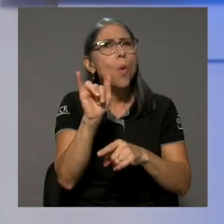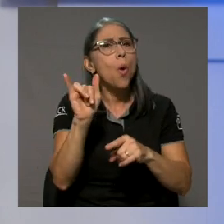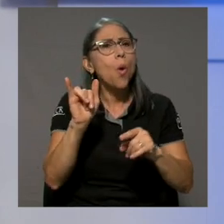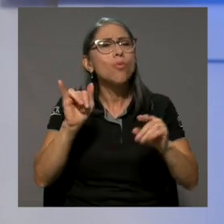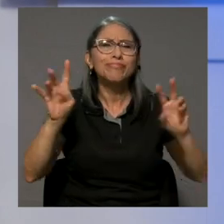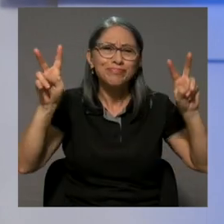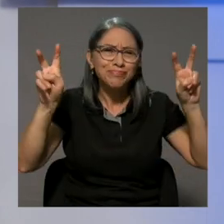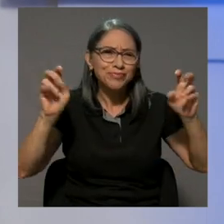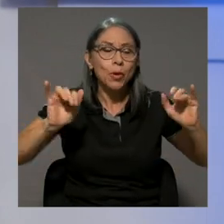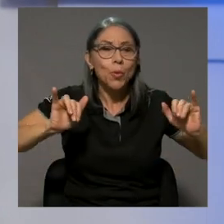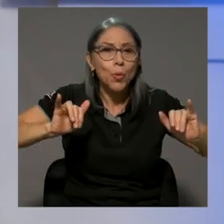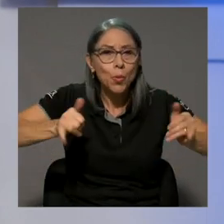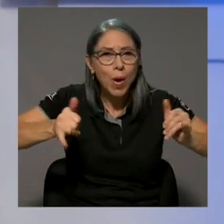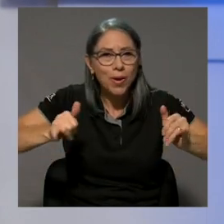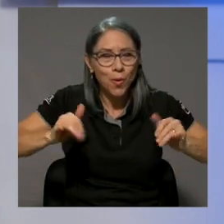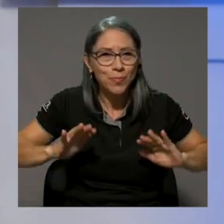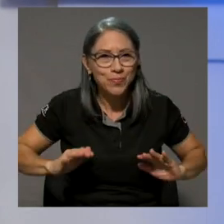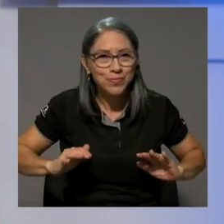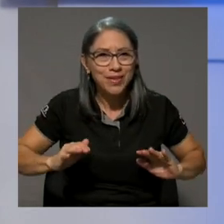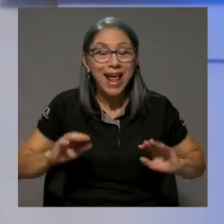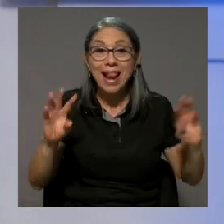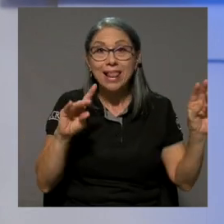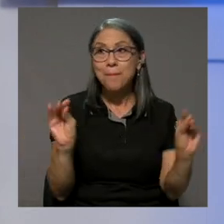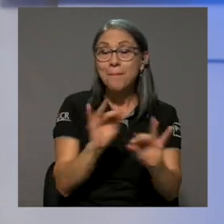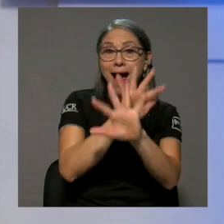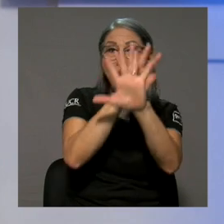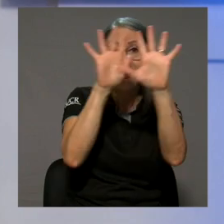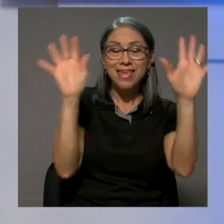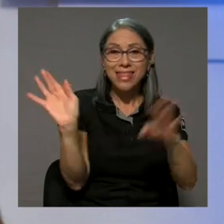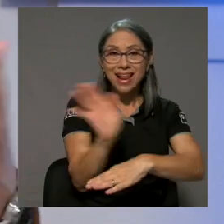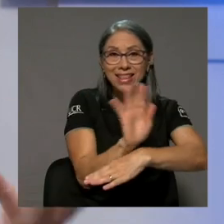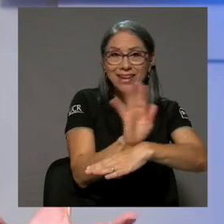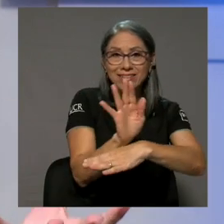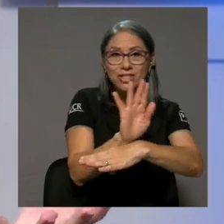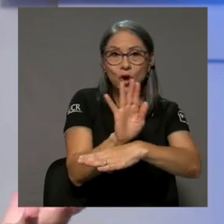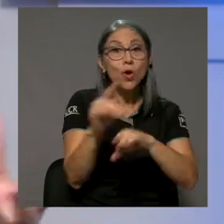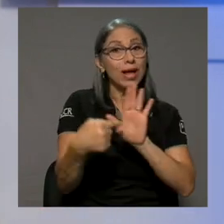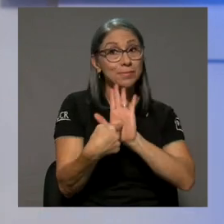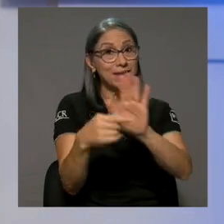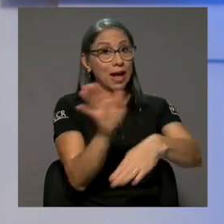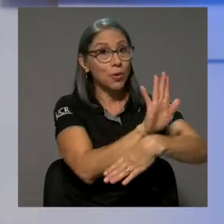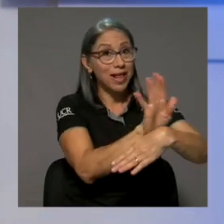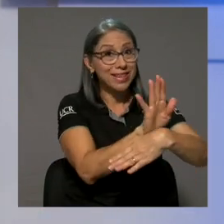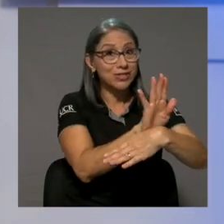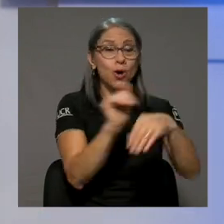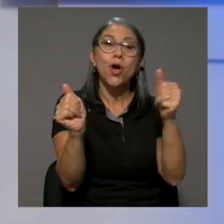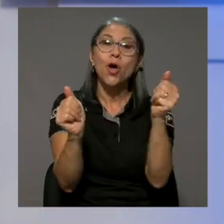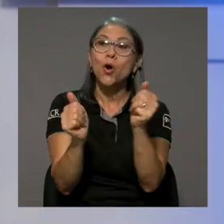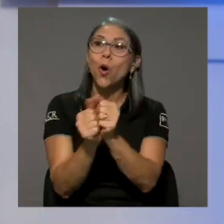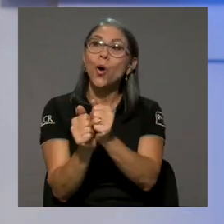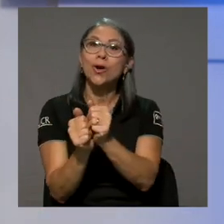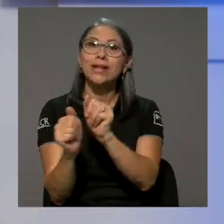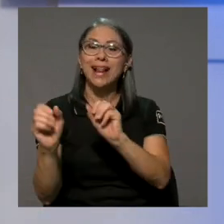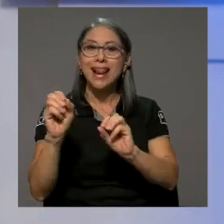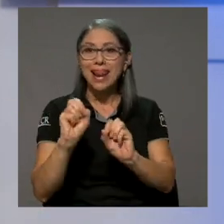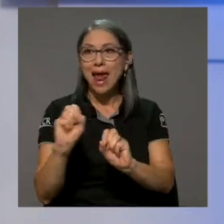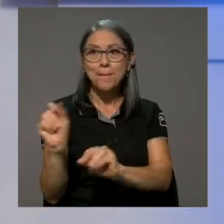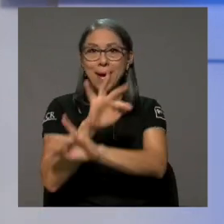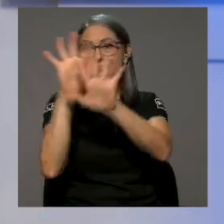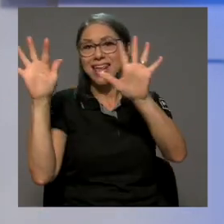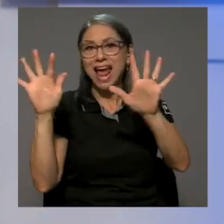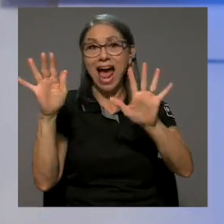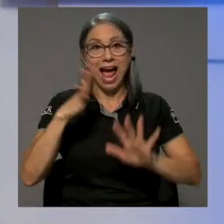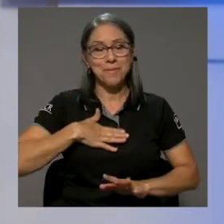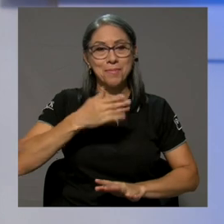juego entre la magia de la televisión o el espectáculo de la televisión y el espectáculo de la magia que a mí en lo